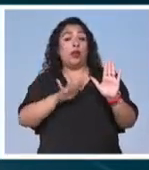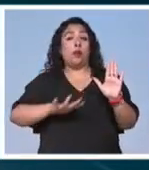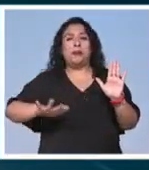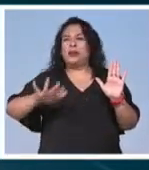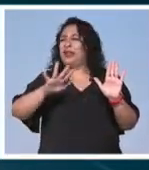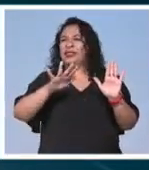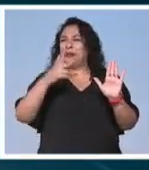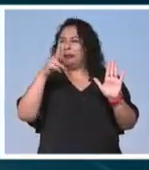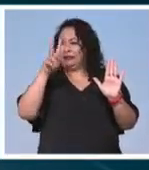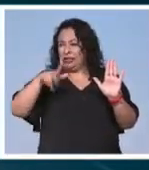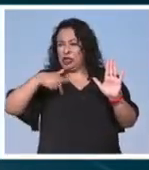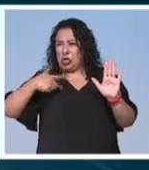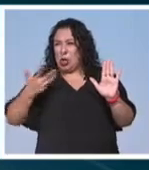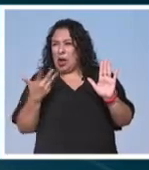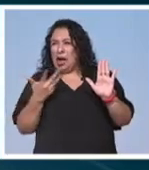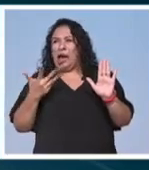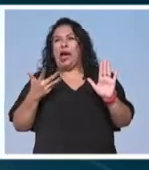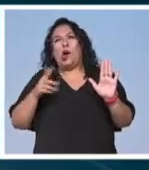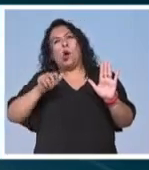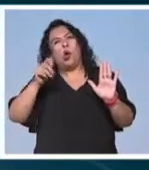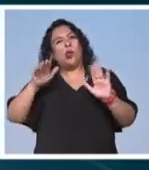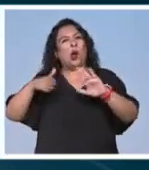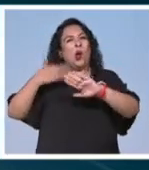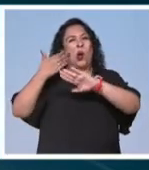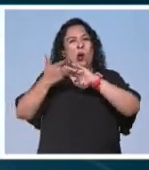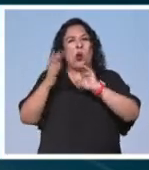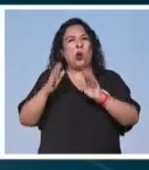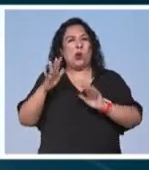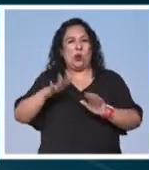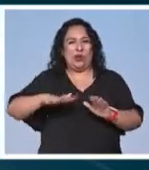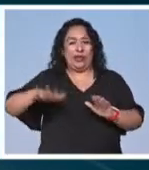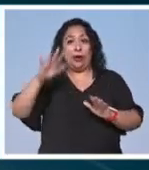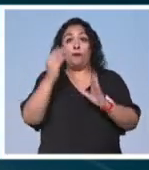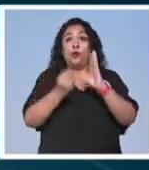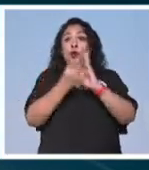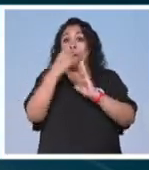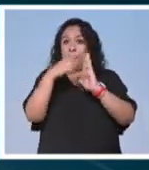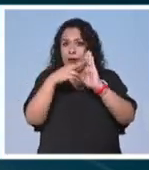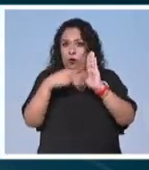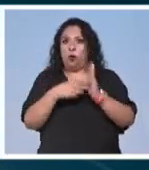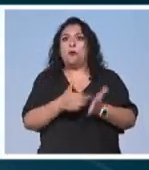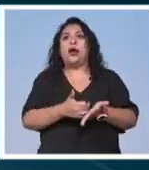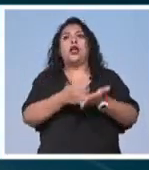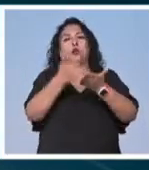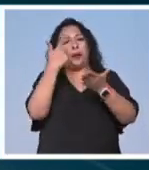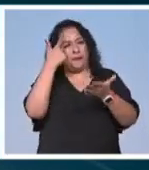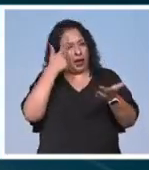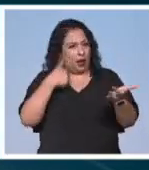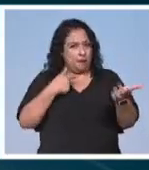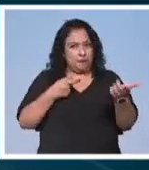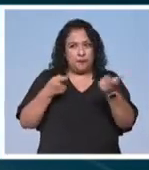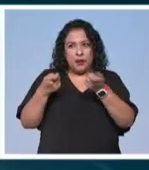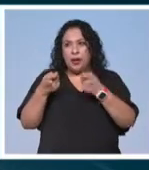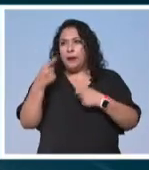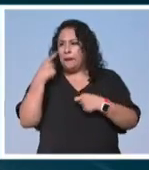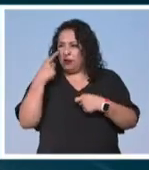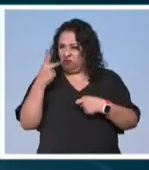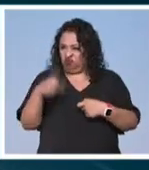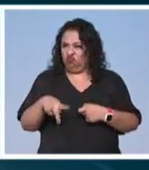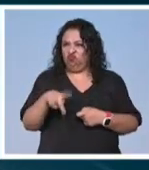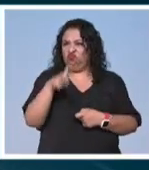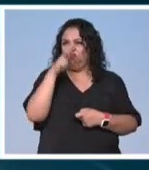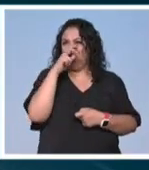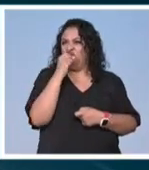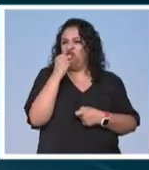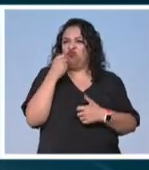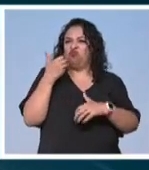mientras que sus acciones iban en contra del medio ambiente las nuevas normas ayudarán a los reguladores a tomar medidas energéticas